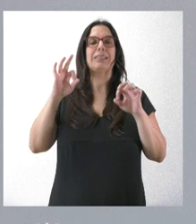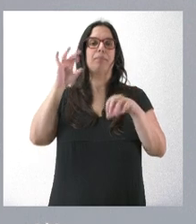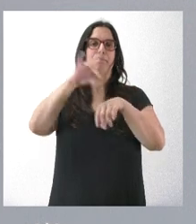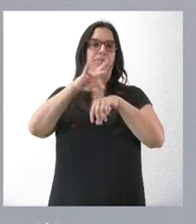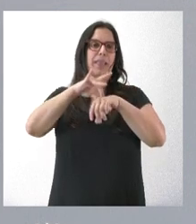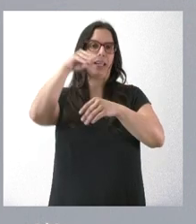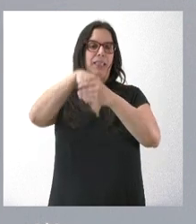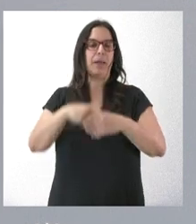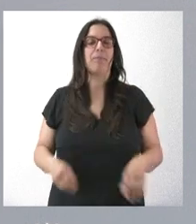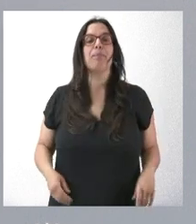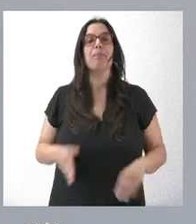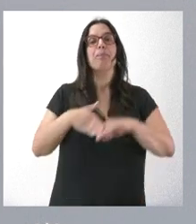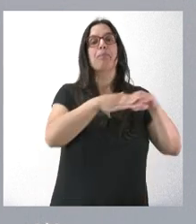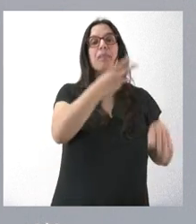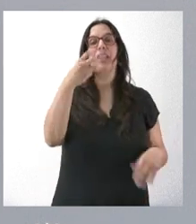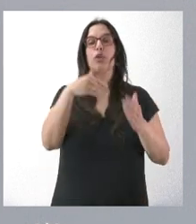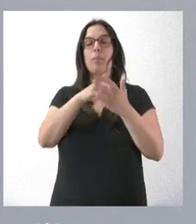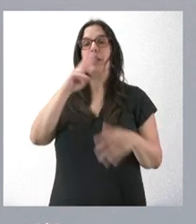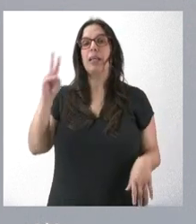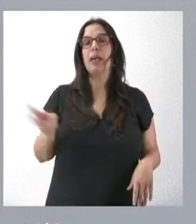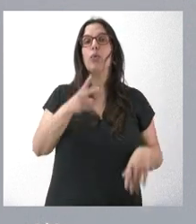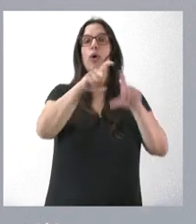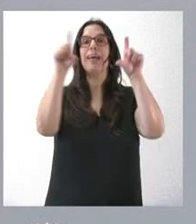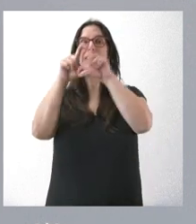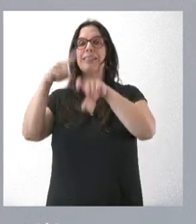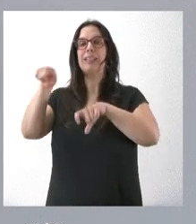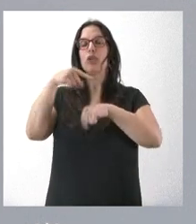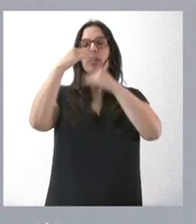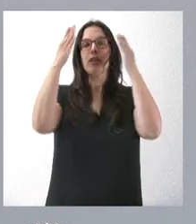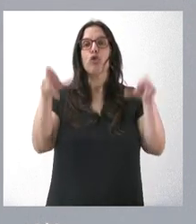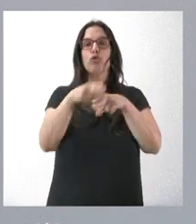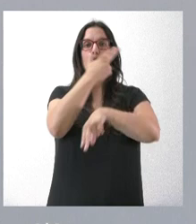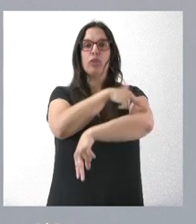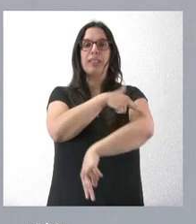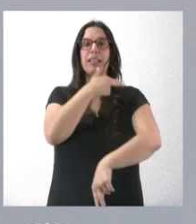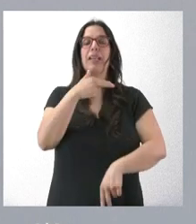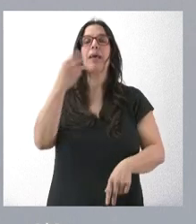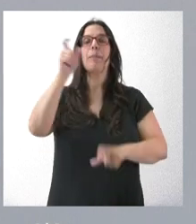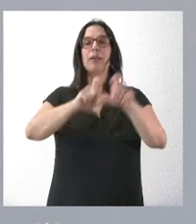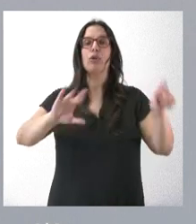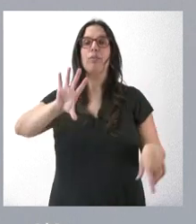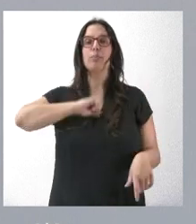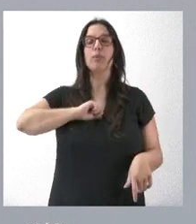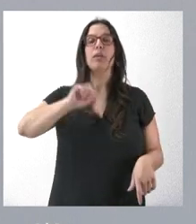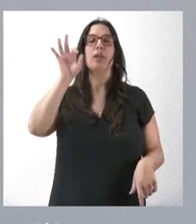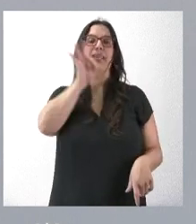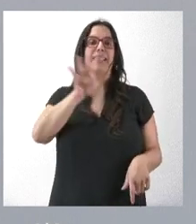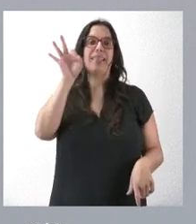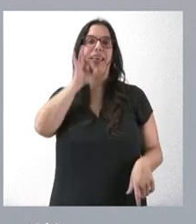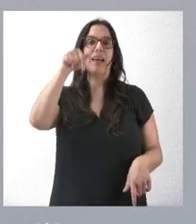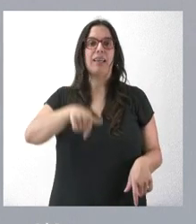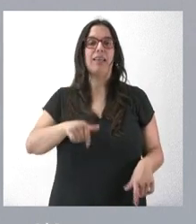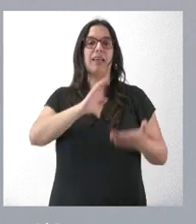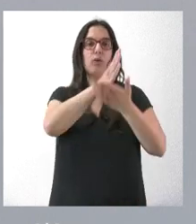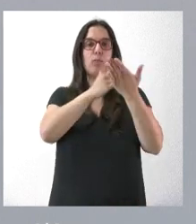300.000 euros a entidades implicadas en la atención sociosanitaria del VIH SIDA en la comunidad.